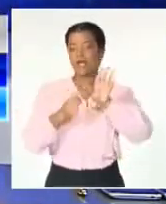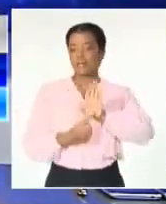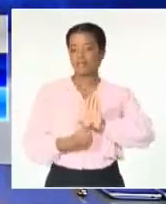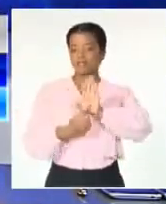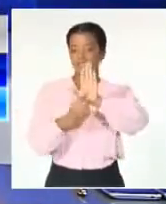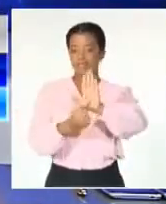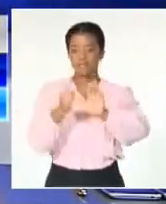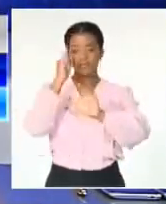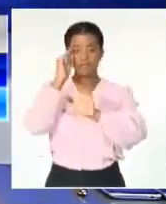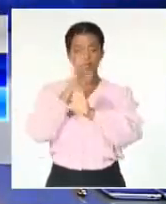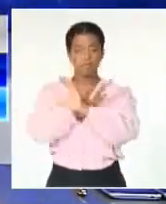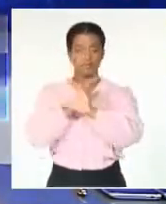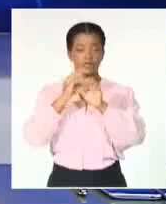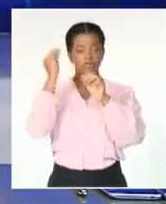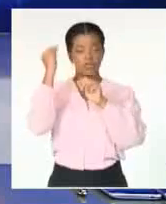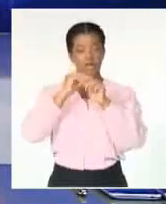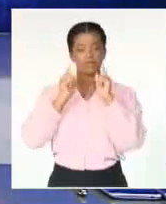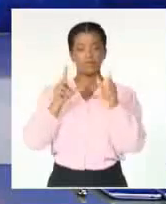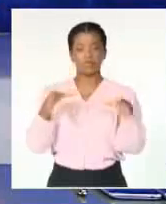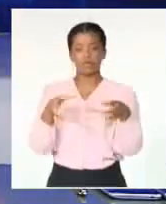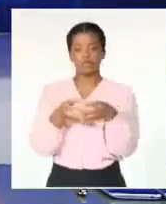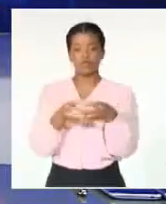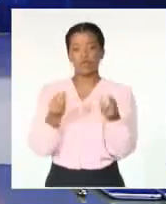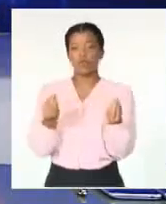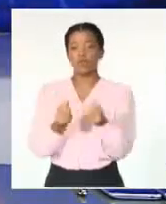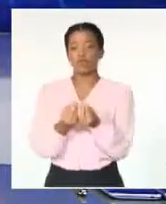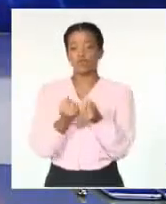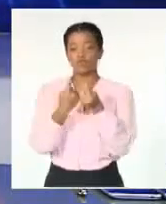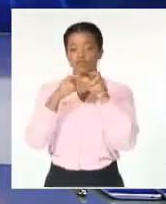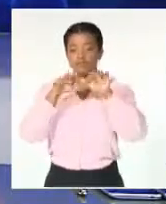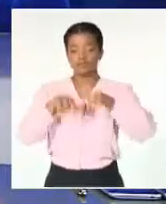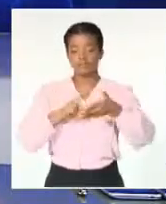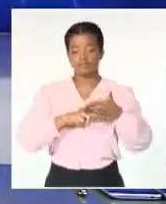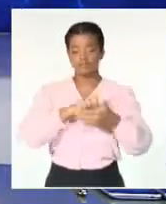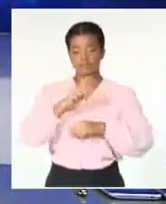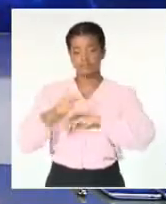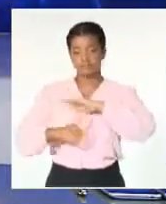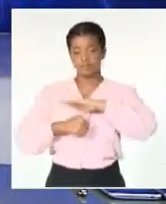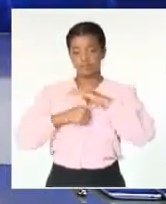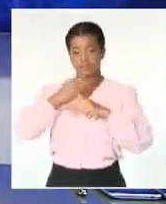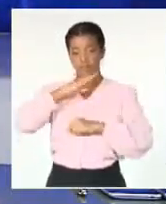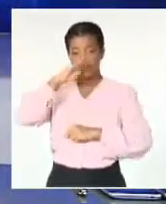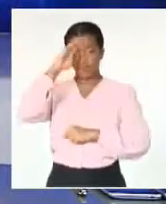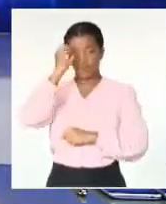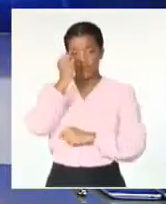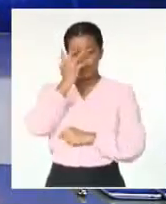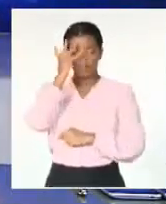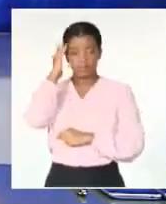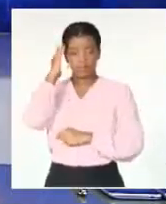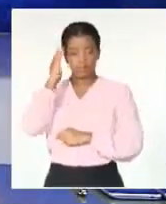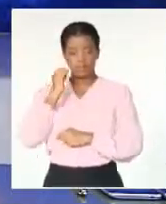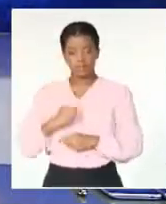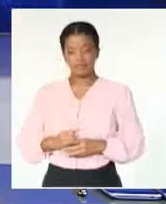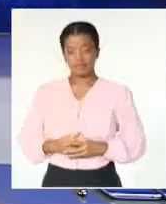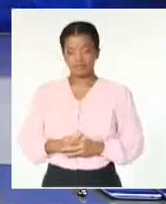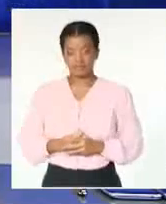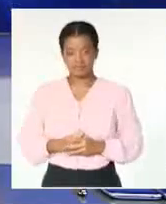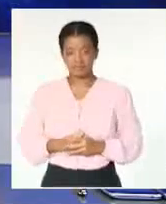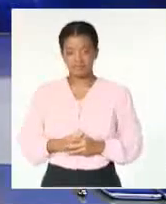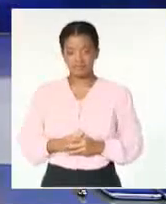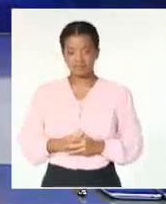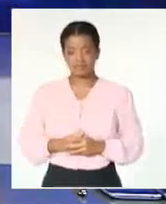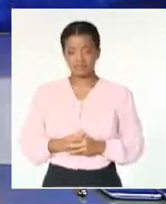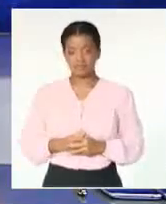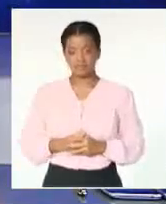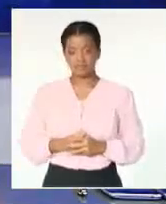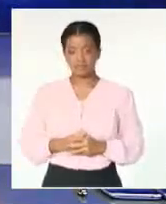expertos en su habitual encuentro con el primer secretario del Comité Central del Partido y Presidente de la República, Miguel Díaz Canel Bermúdez, en el Palacio de la